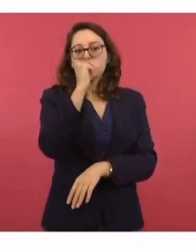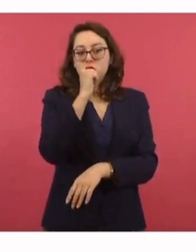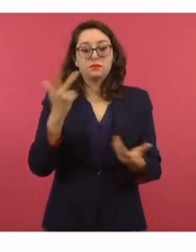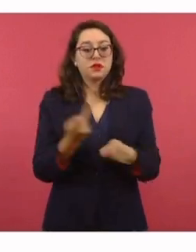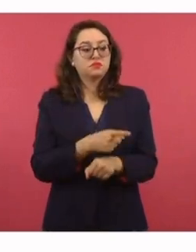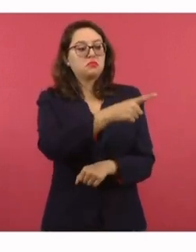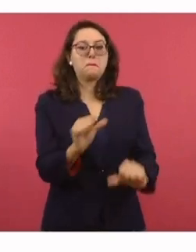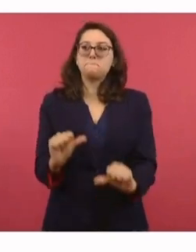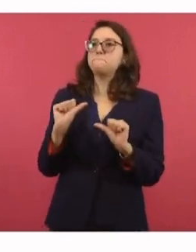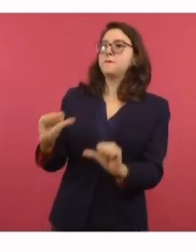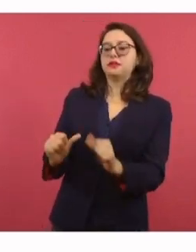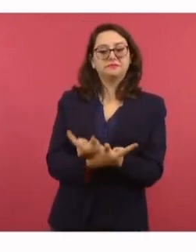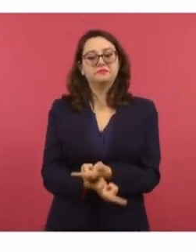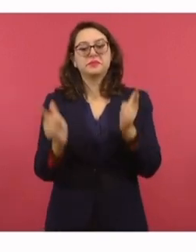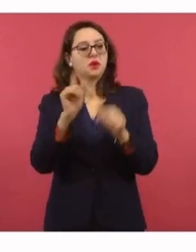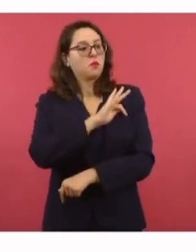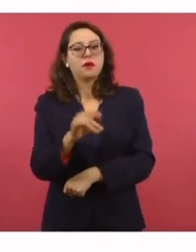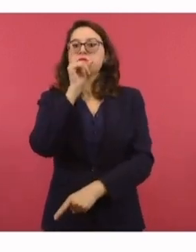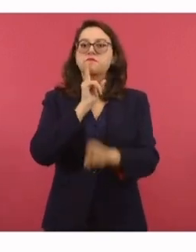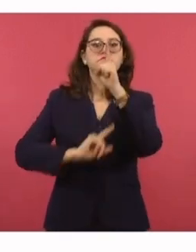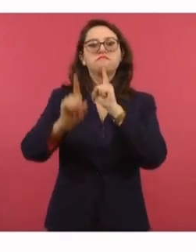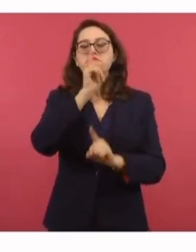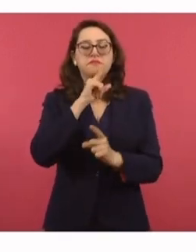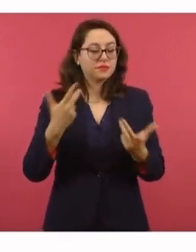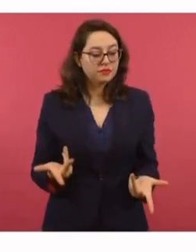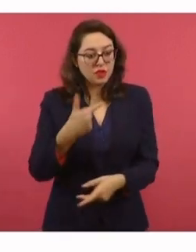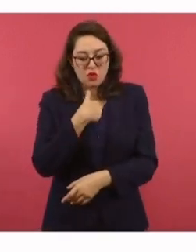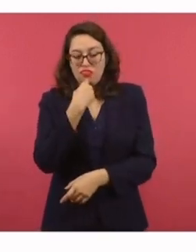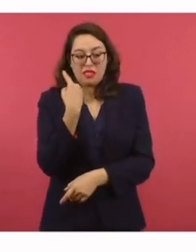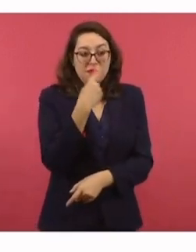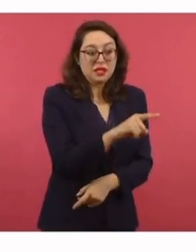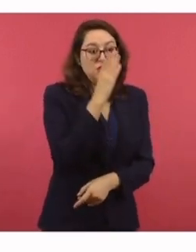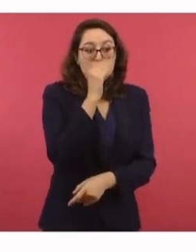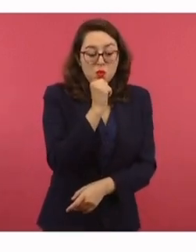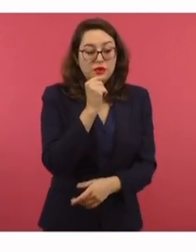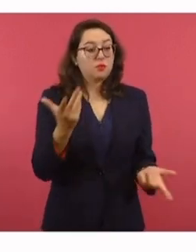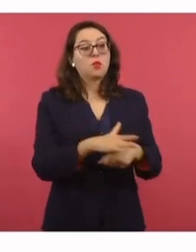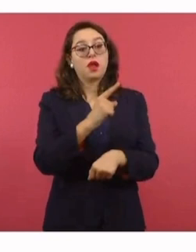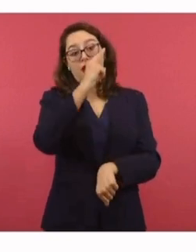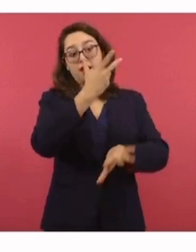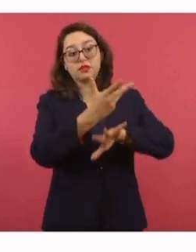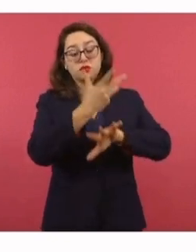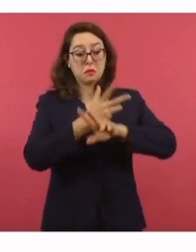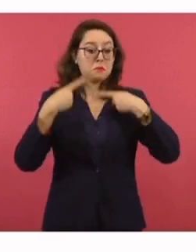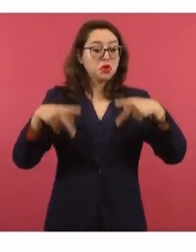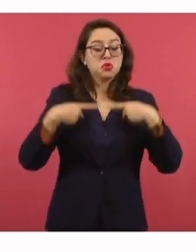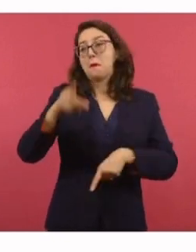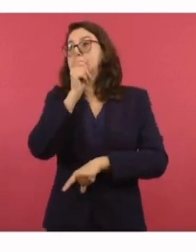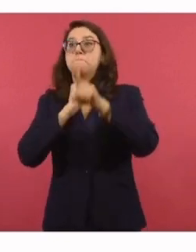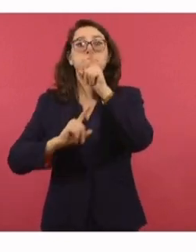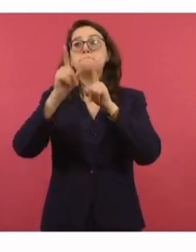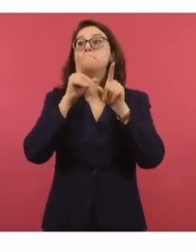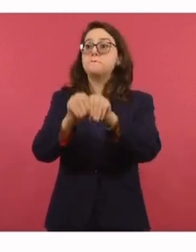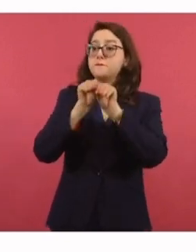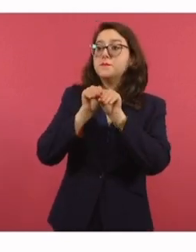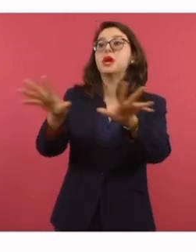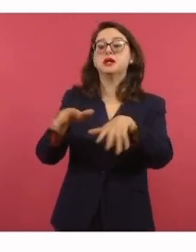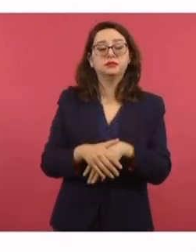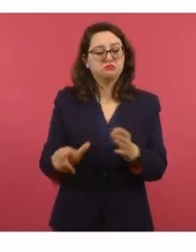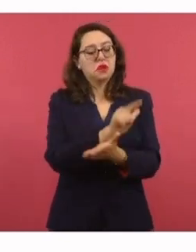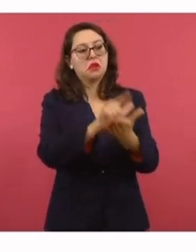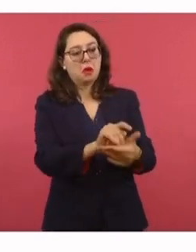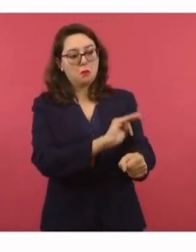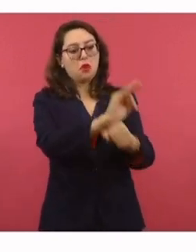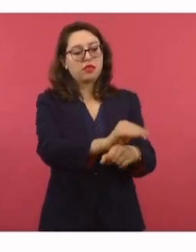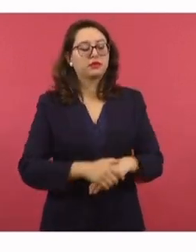sustento legal para interponer una demanda a quien, de hecho, calumnia y difama, pero se encuentra protegido de acuerdo